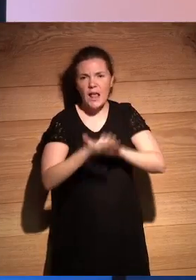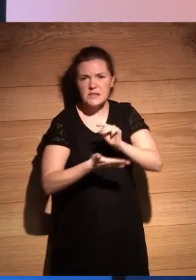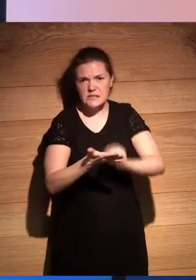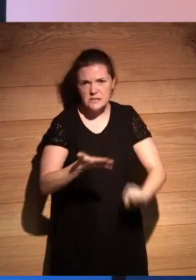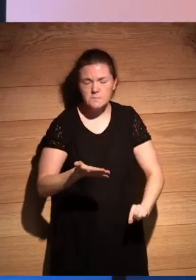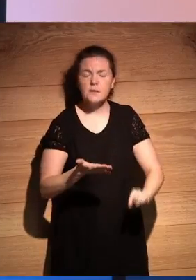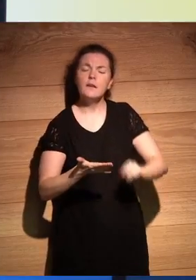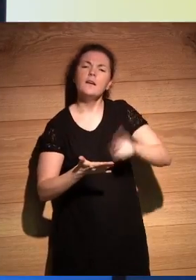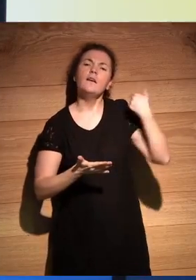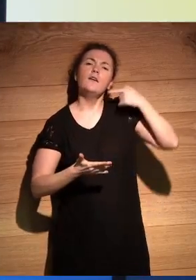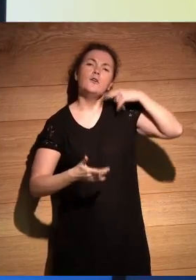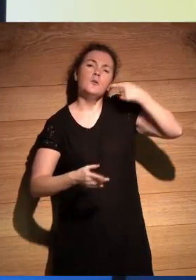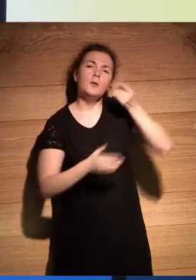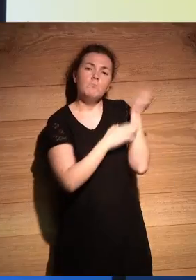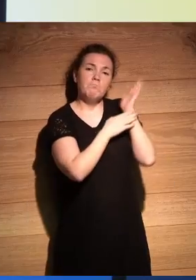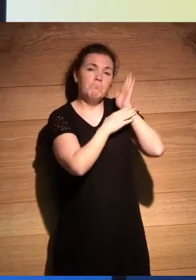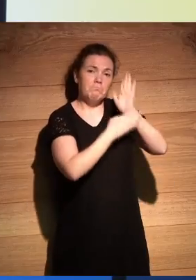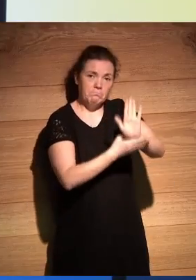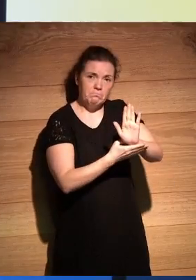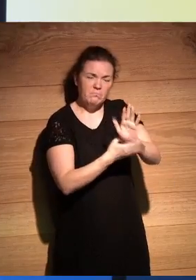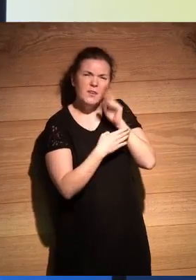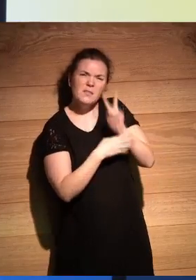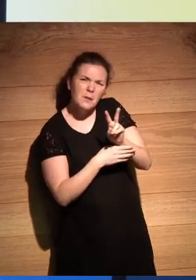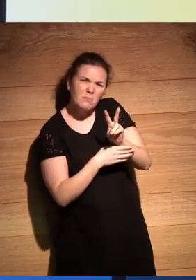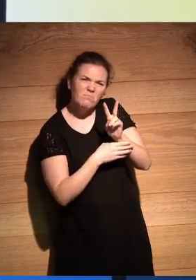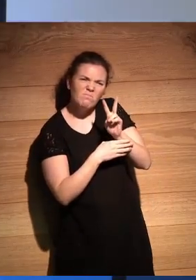Hemos planteado, como dice aquí, ¡ay, no se ve!